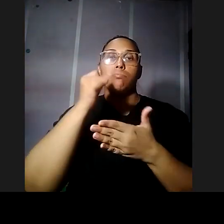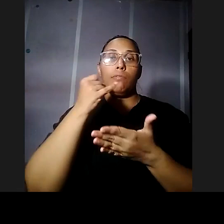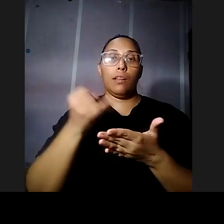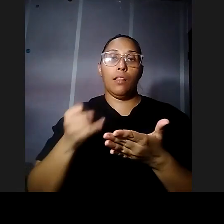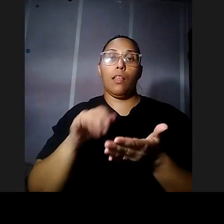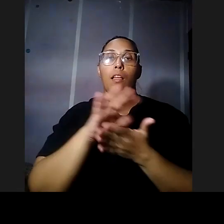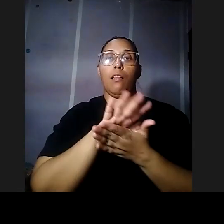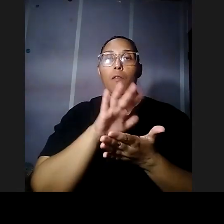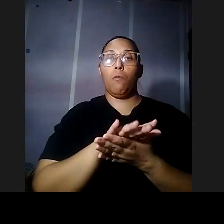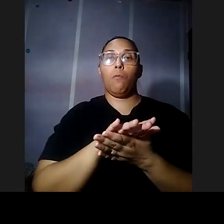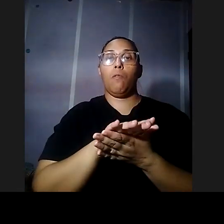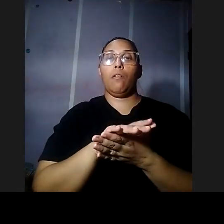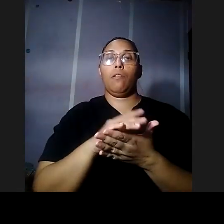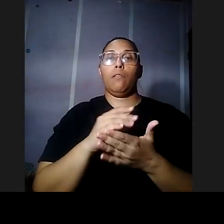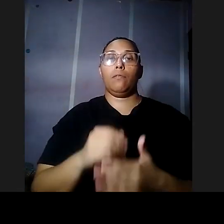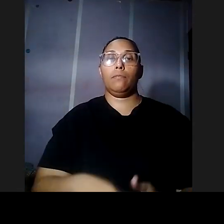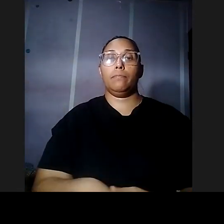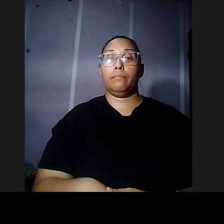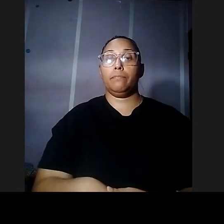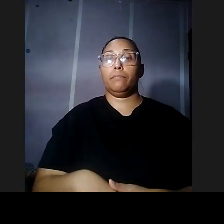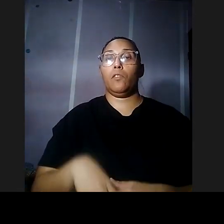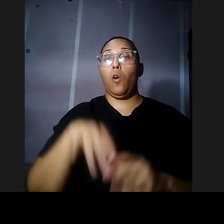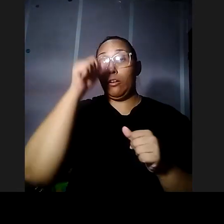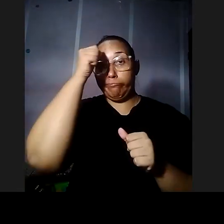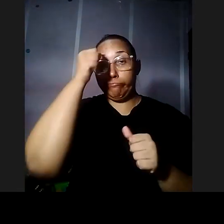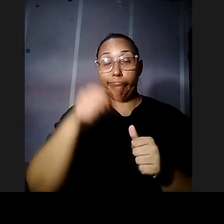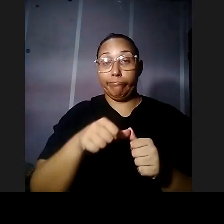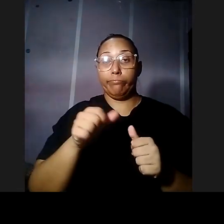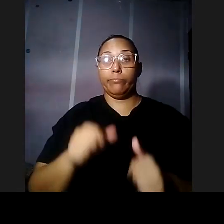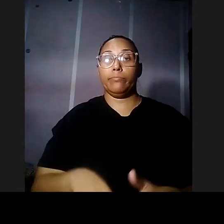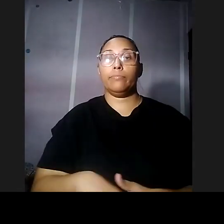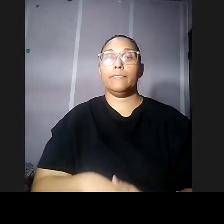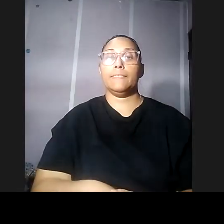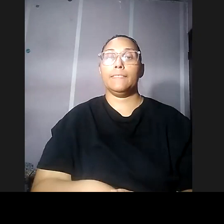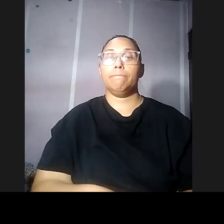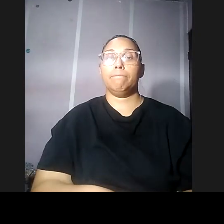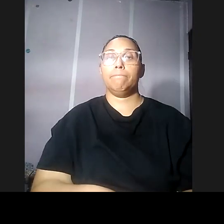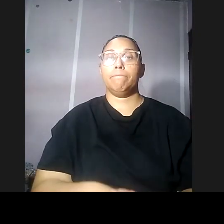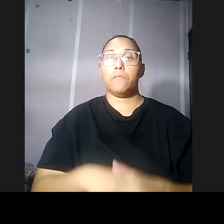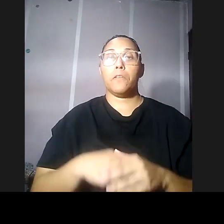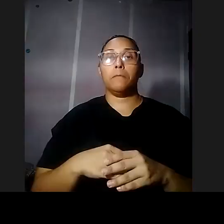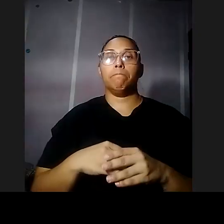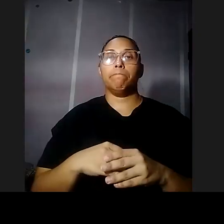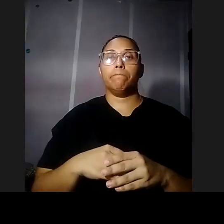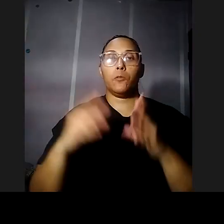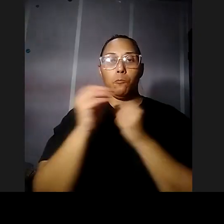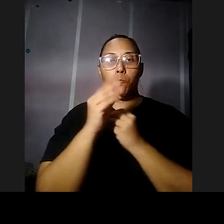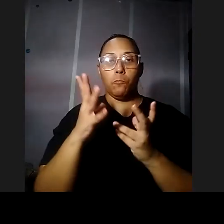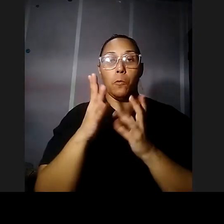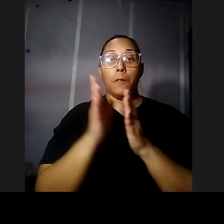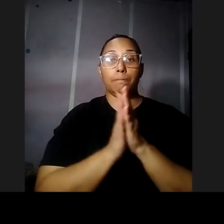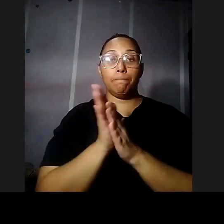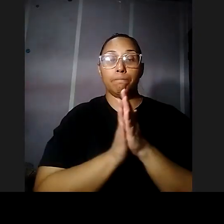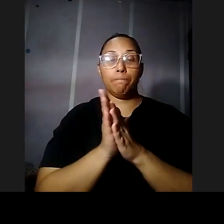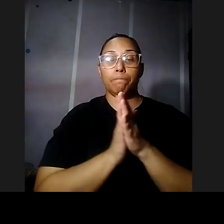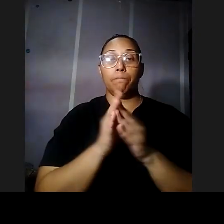tropical recuerden es lo que él dice lo que recogen la autobiografía y hay muchos datos interesantes de hecho hay otro que este